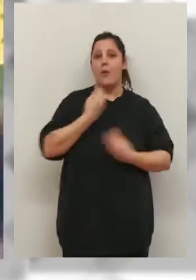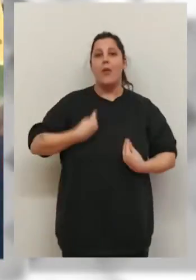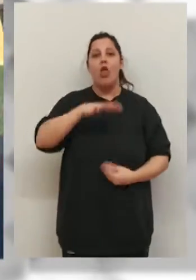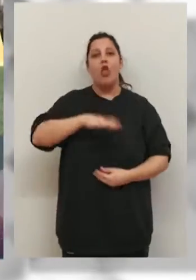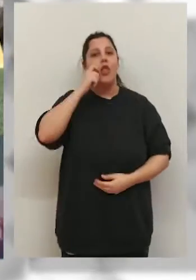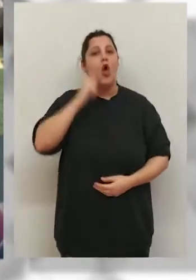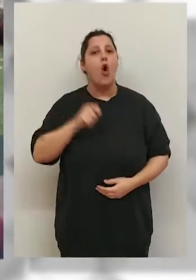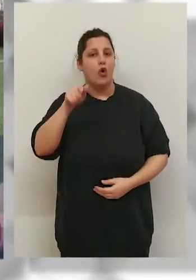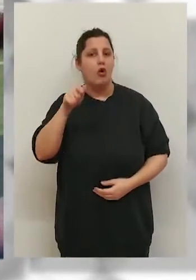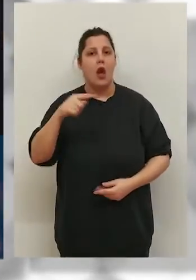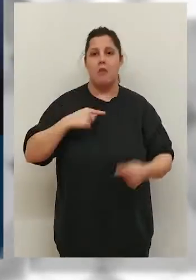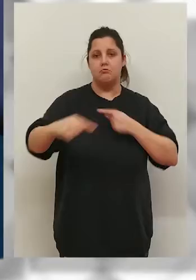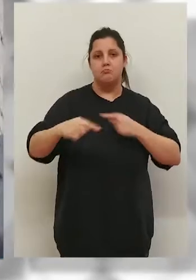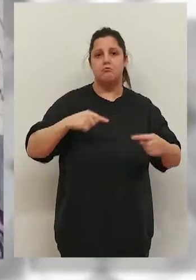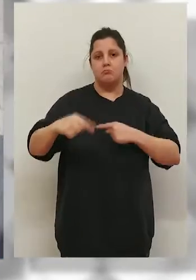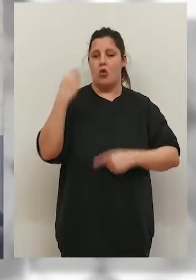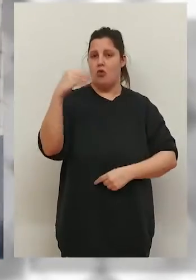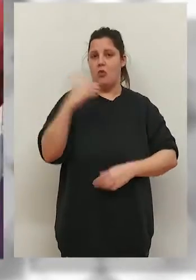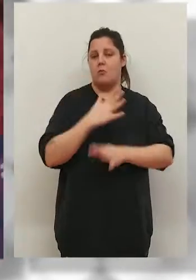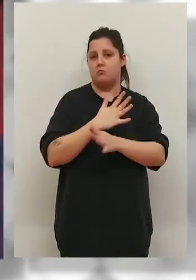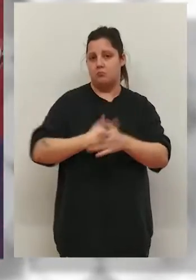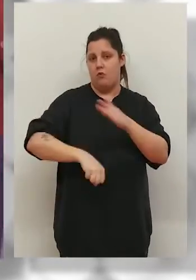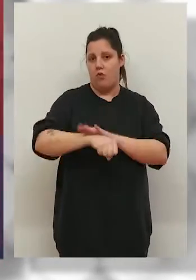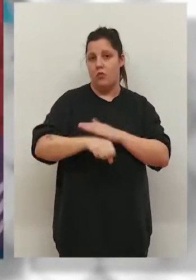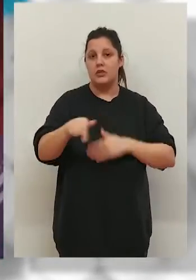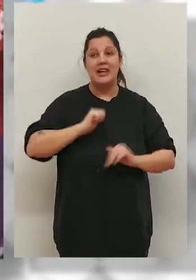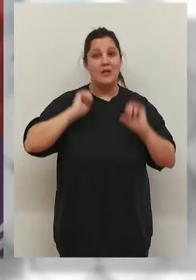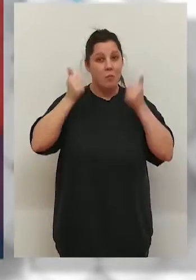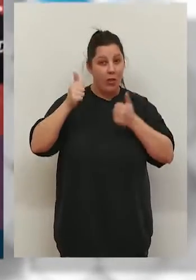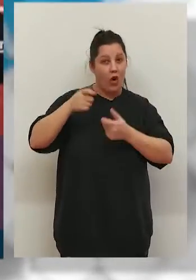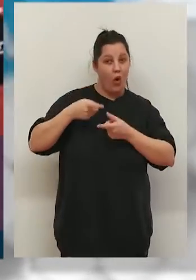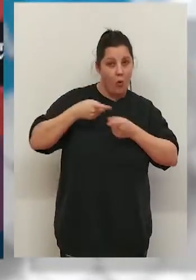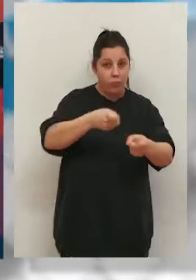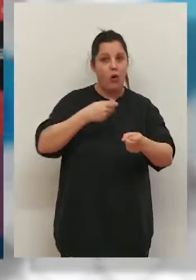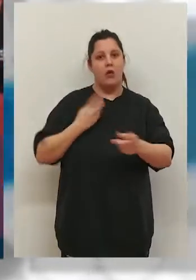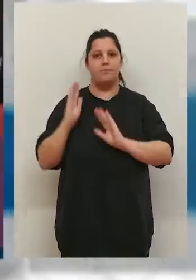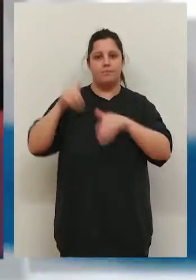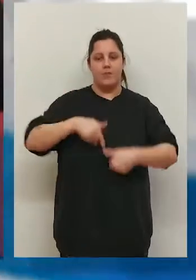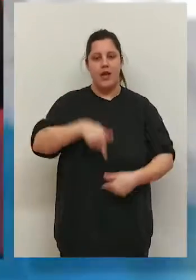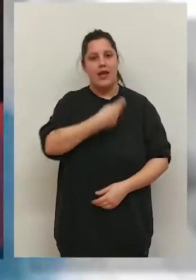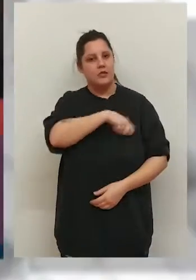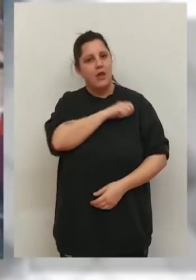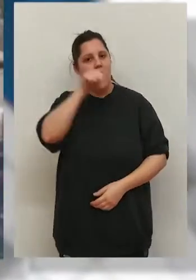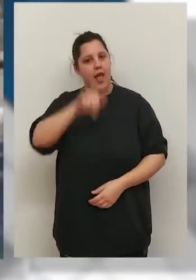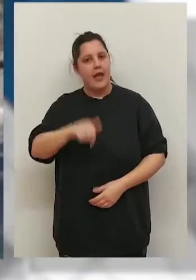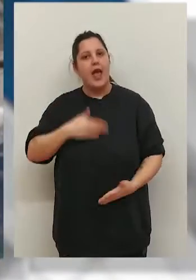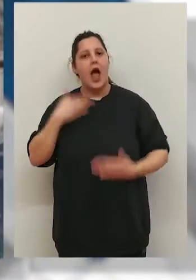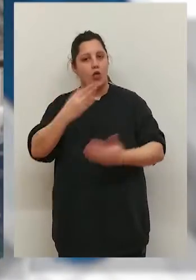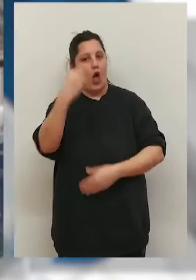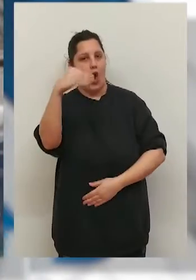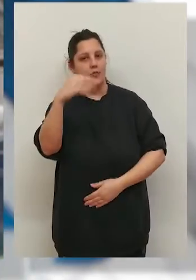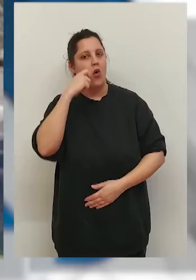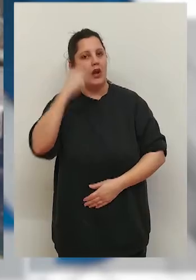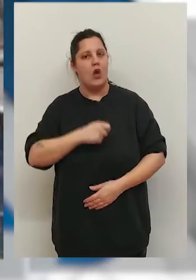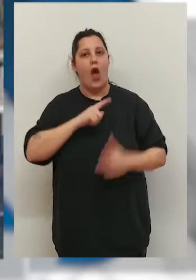desde el pasado diciembre donde dirigía la Academia de Jóvenes Futbolistas del Krivias. Cuando comenzó el conflicto, el riojano regresó a España y desde aquí